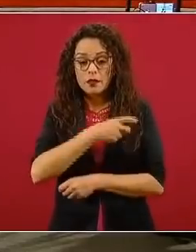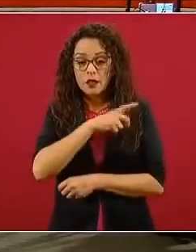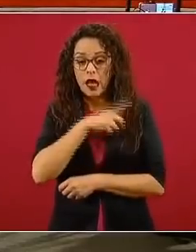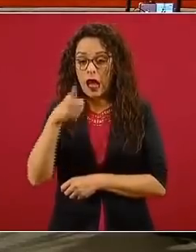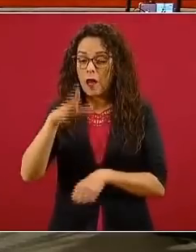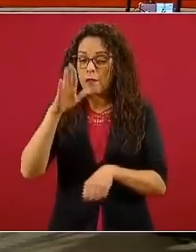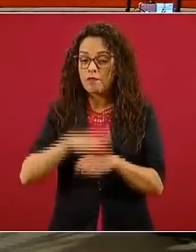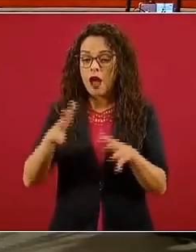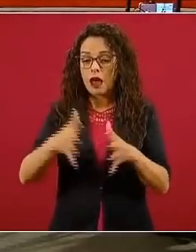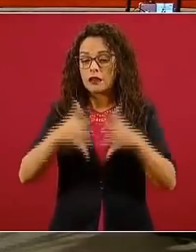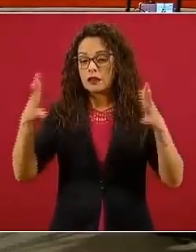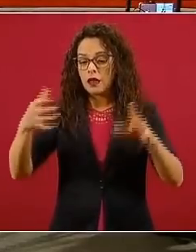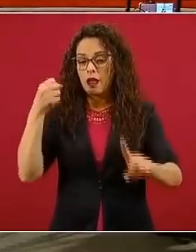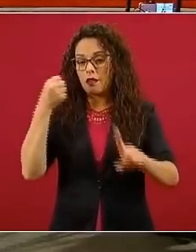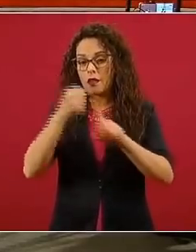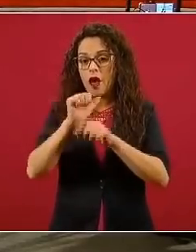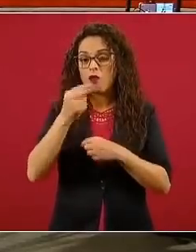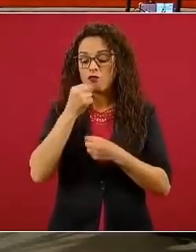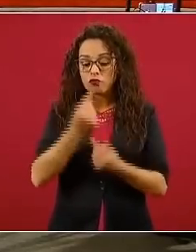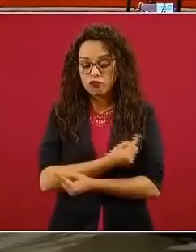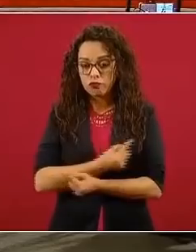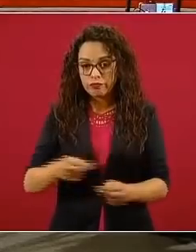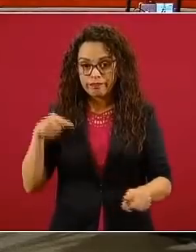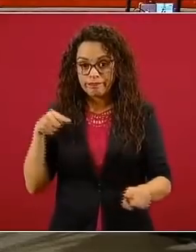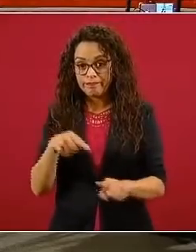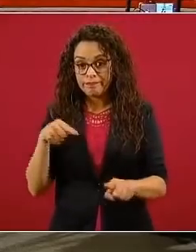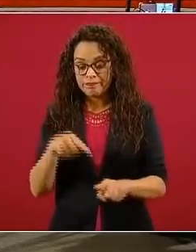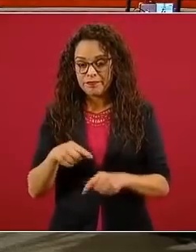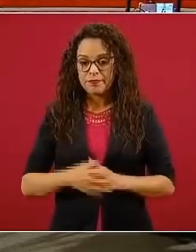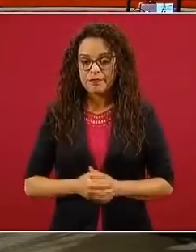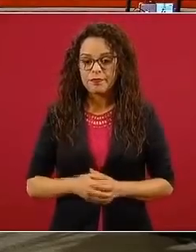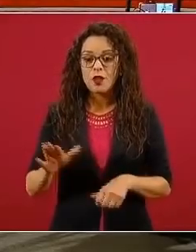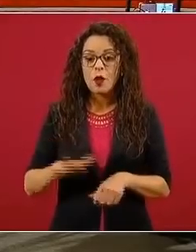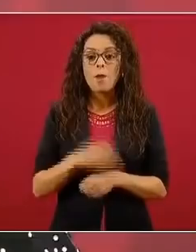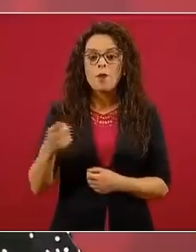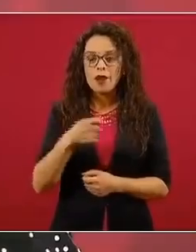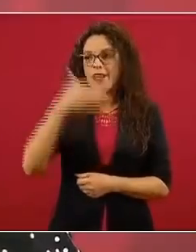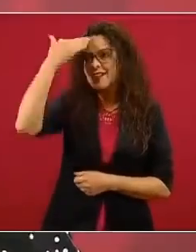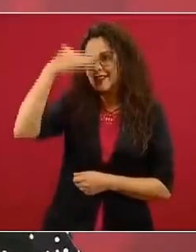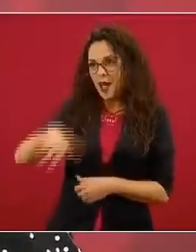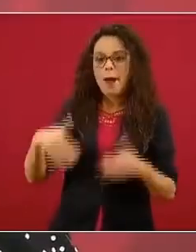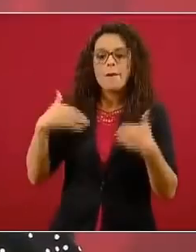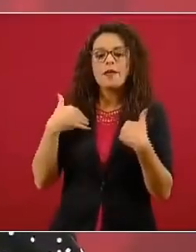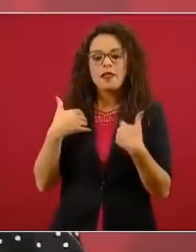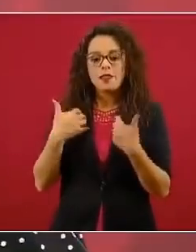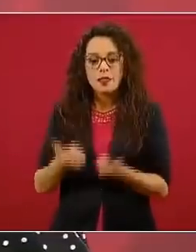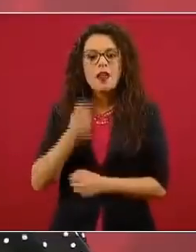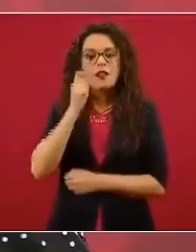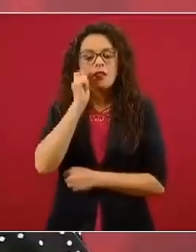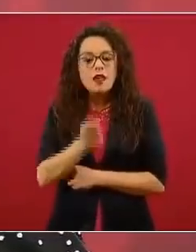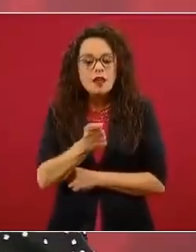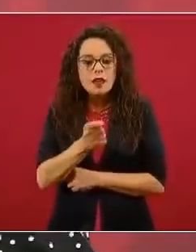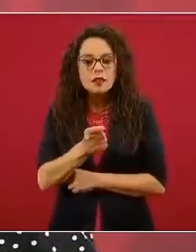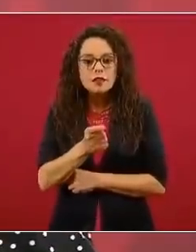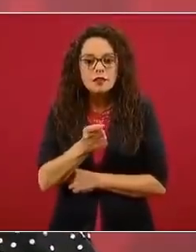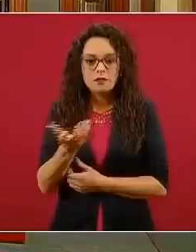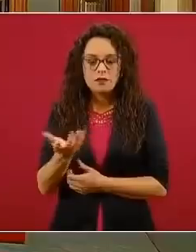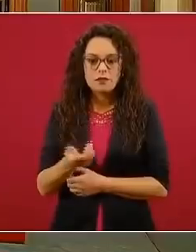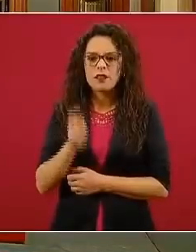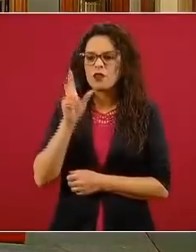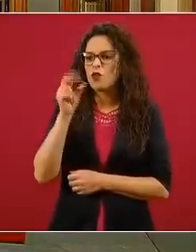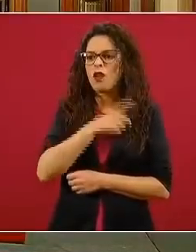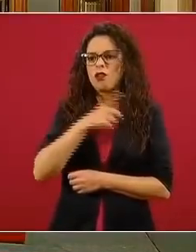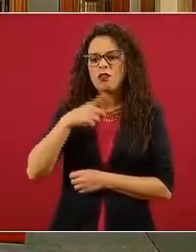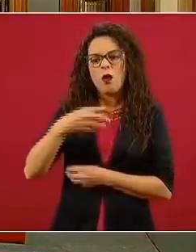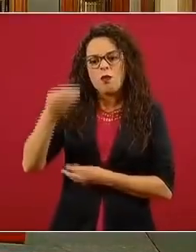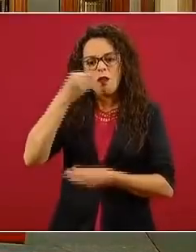De que los niños mismos, este, pues, ubican, ¿no? Saben el término, ¿no? De comida chatarra, ¿no?